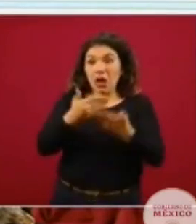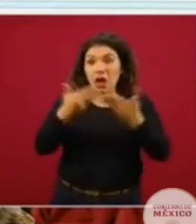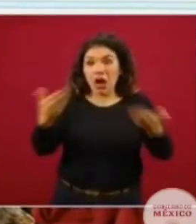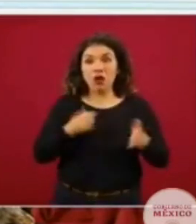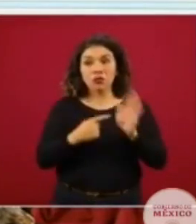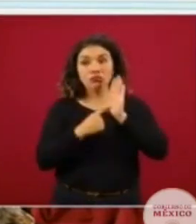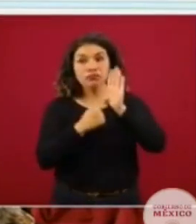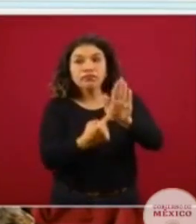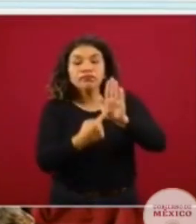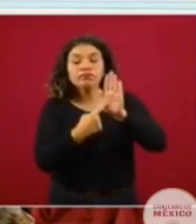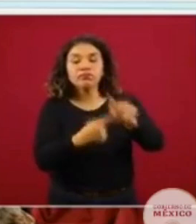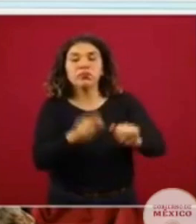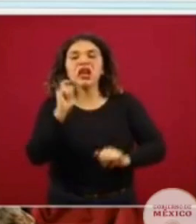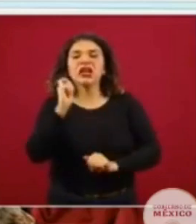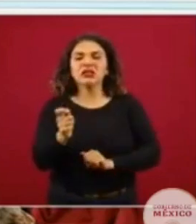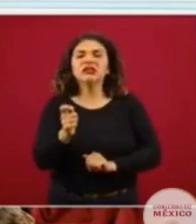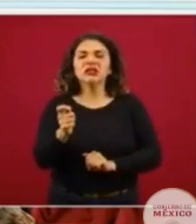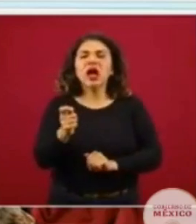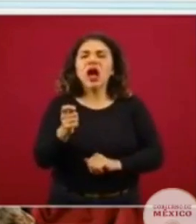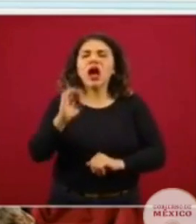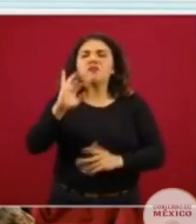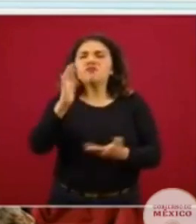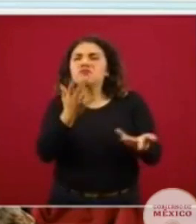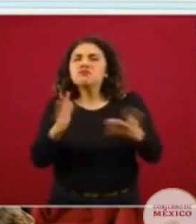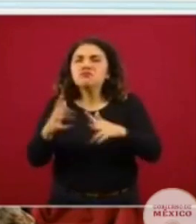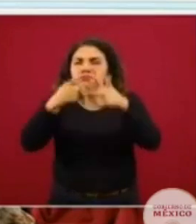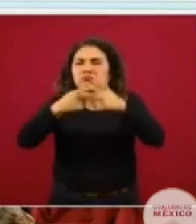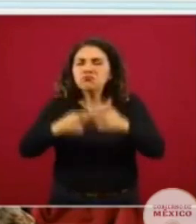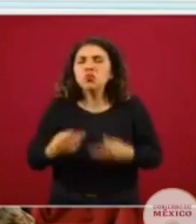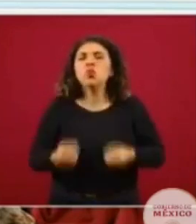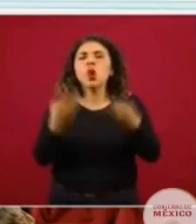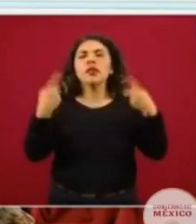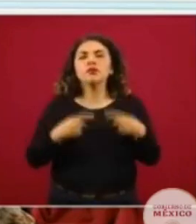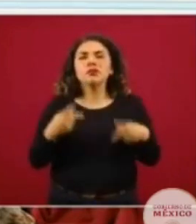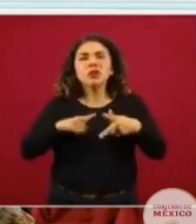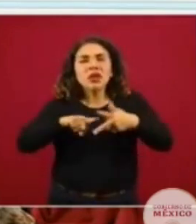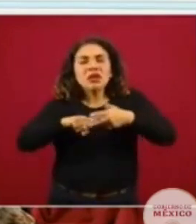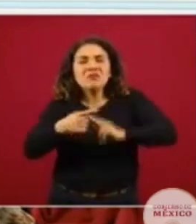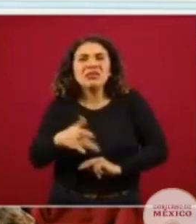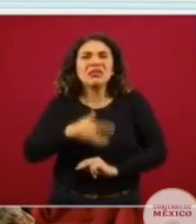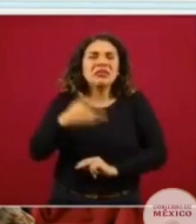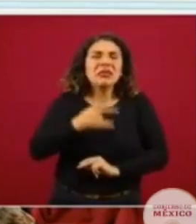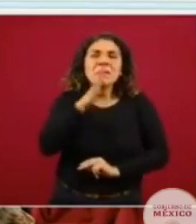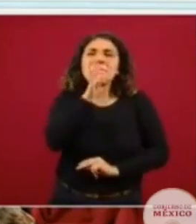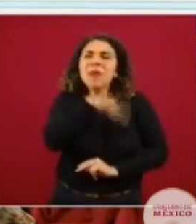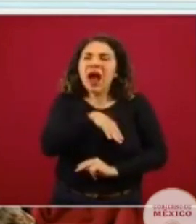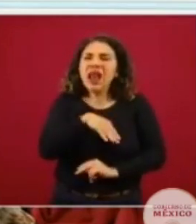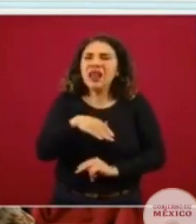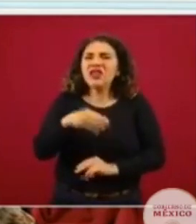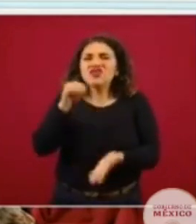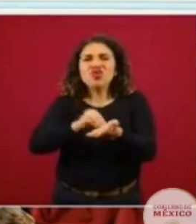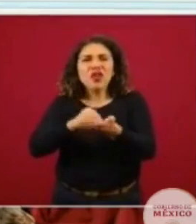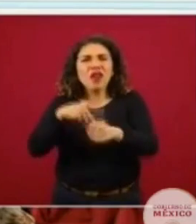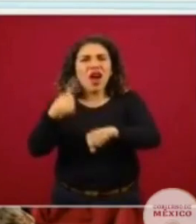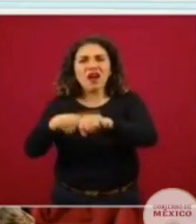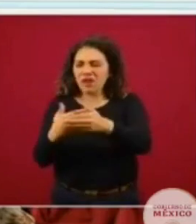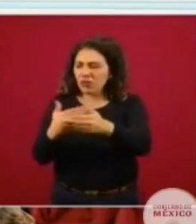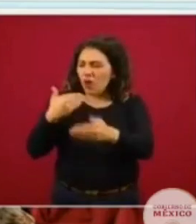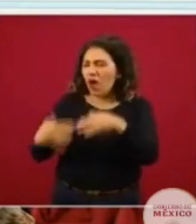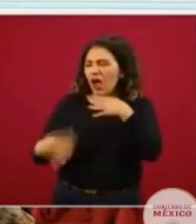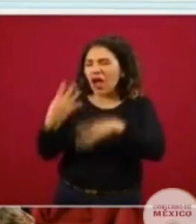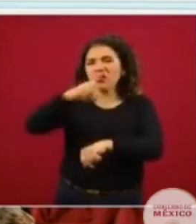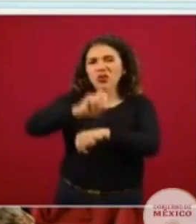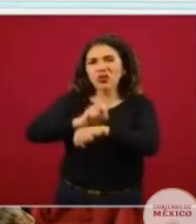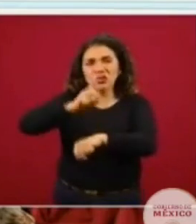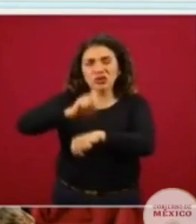resaltando, que es la proporción de personas que iniciaron con signos y síntomas de enfermedad en los últimos 14